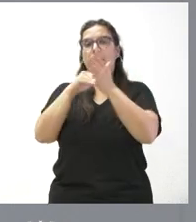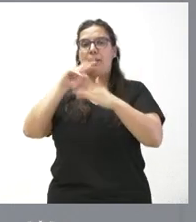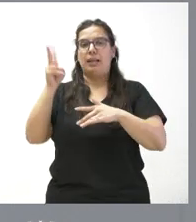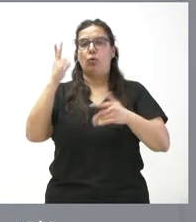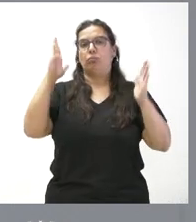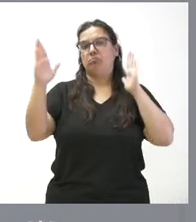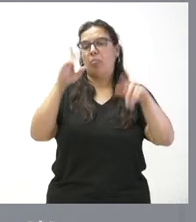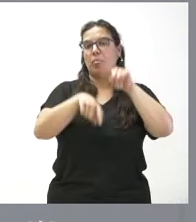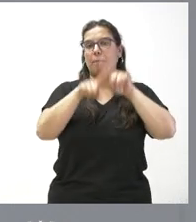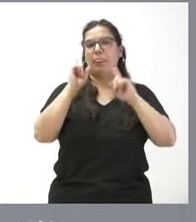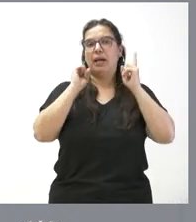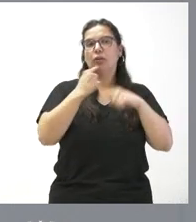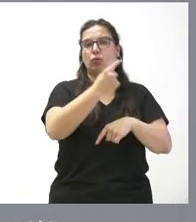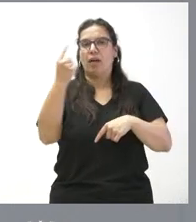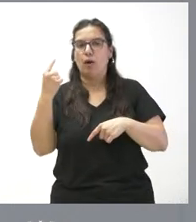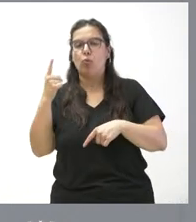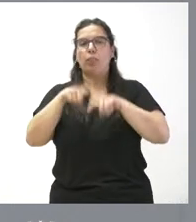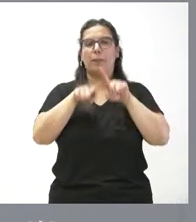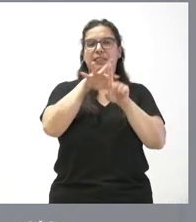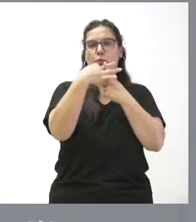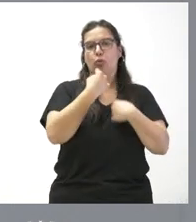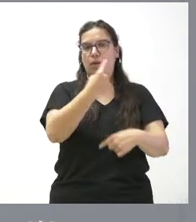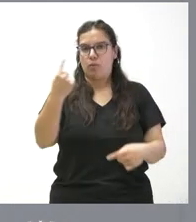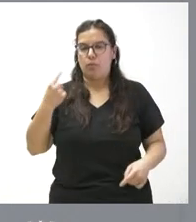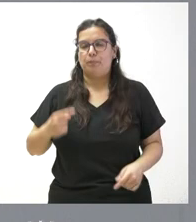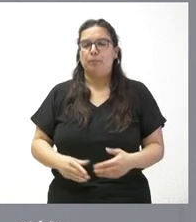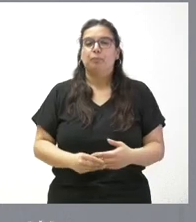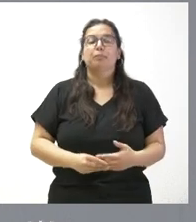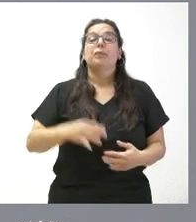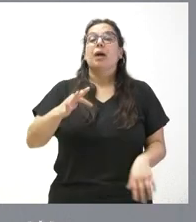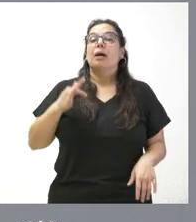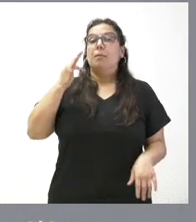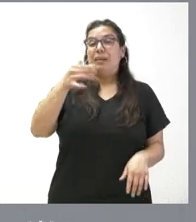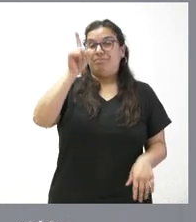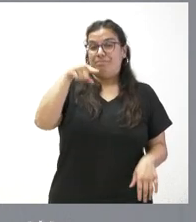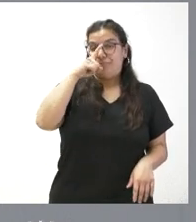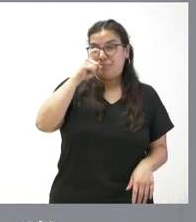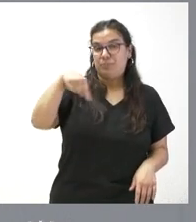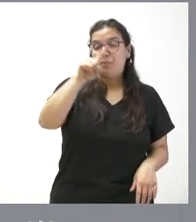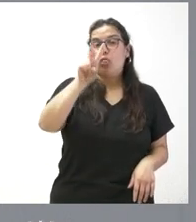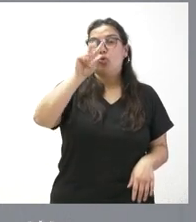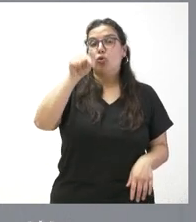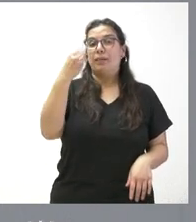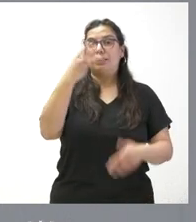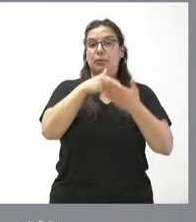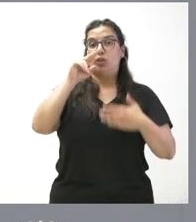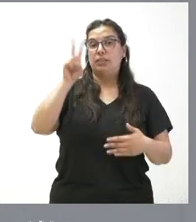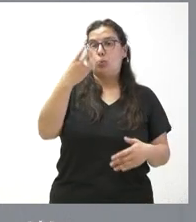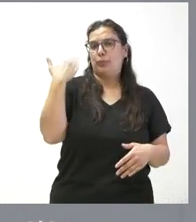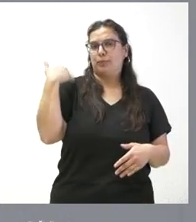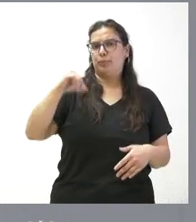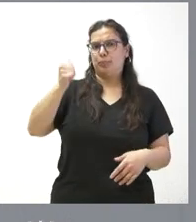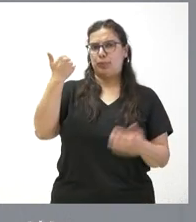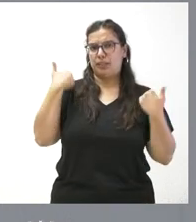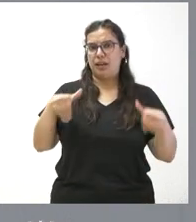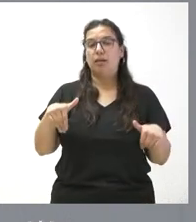dependiendo de los casos y de las circunstancias. A esto hay que unir, como recordarán ustedes, 2,3 millones ya otorgados